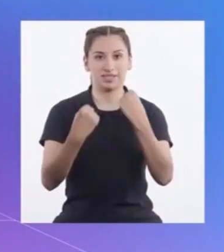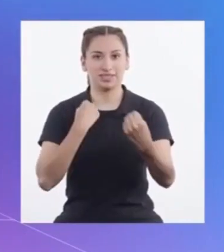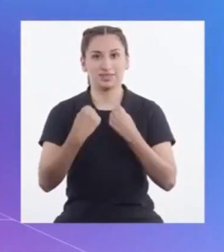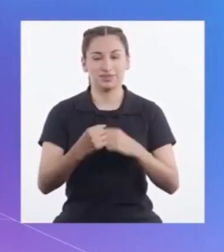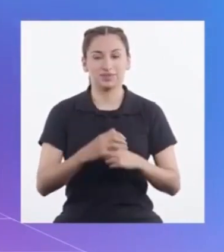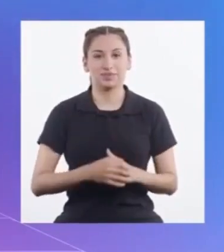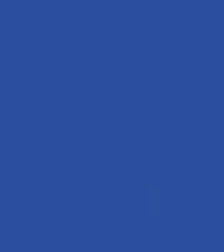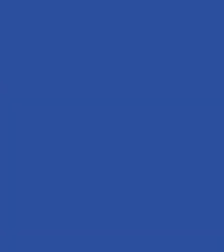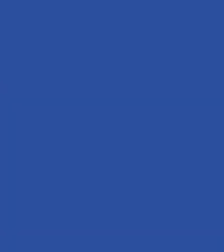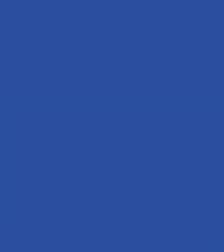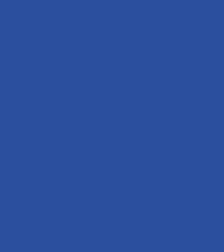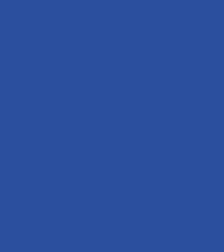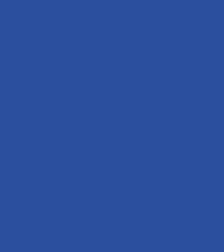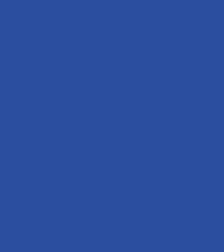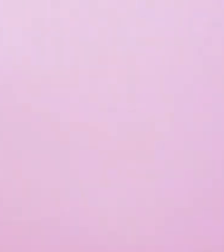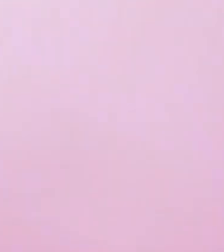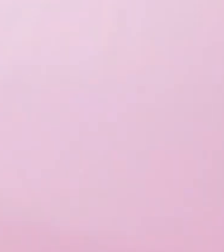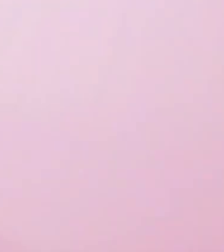Activarte